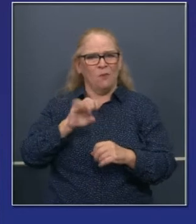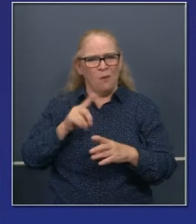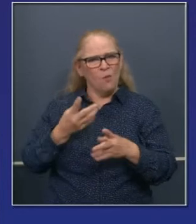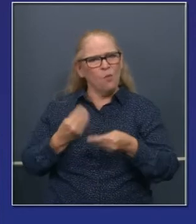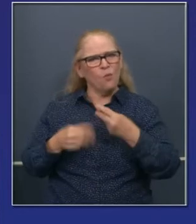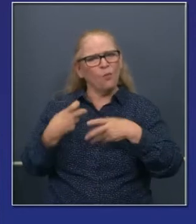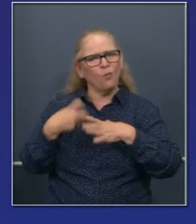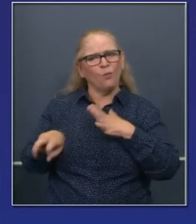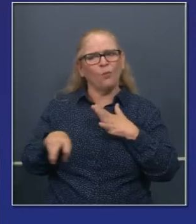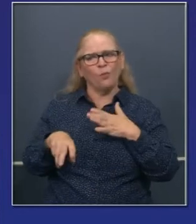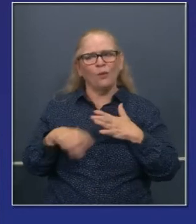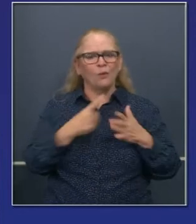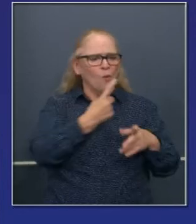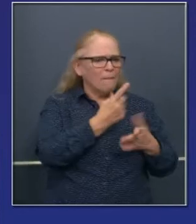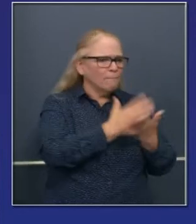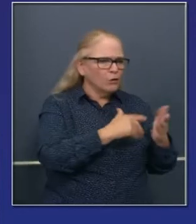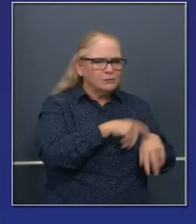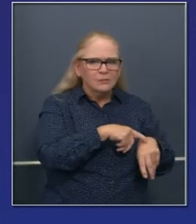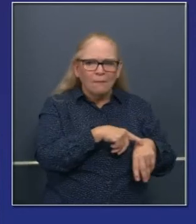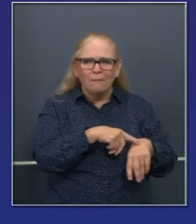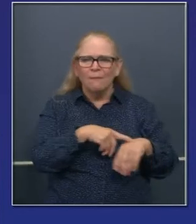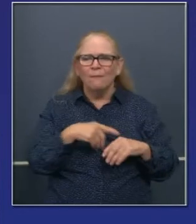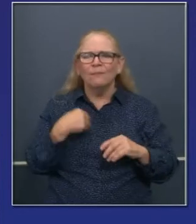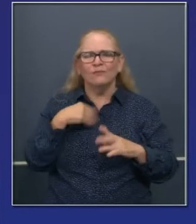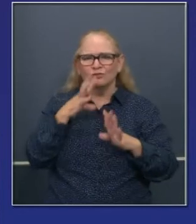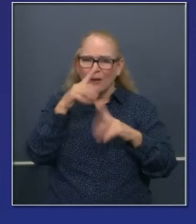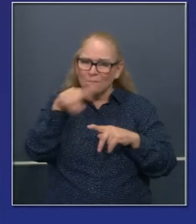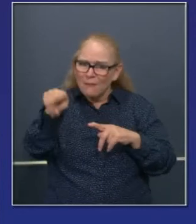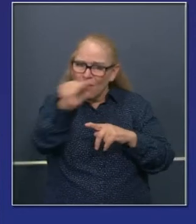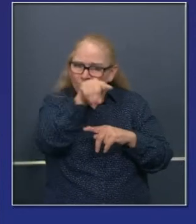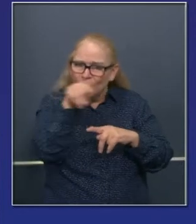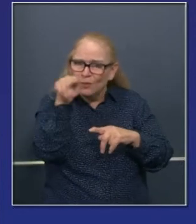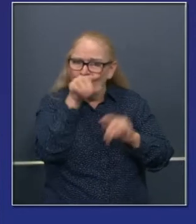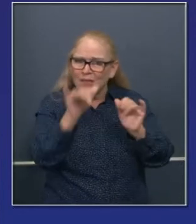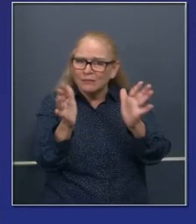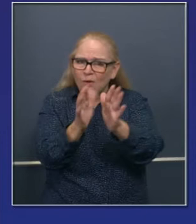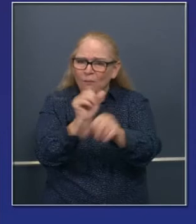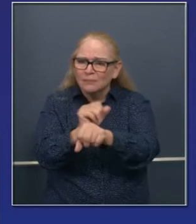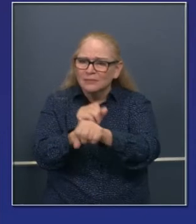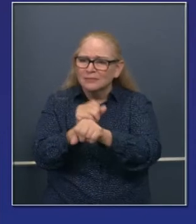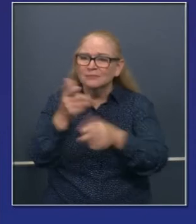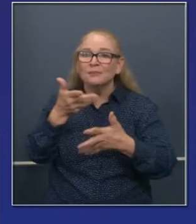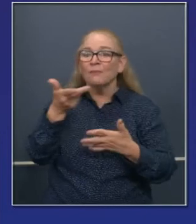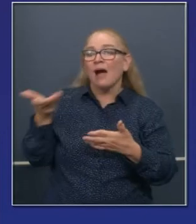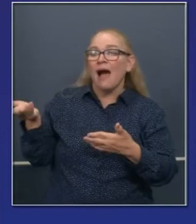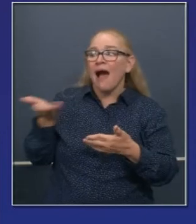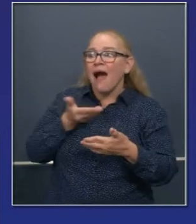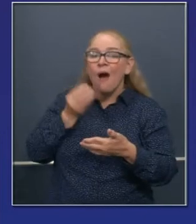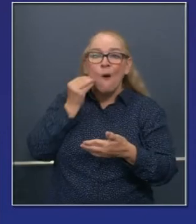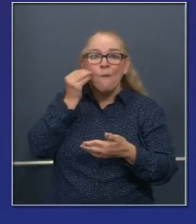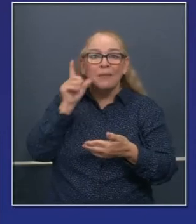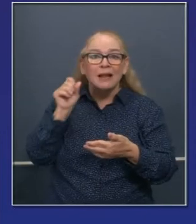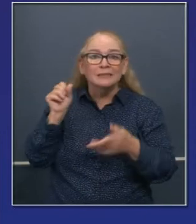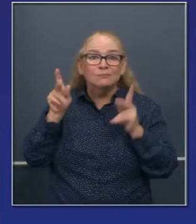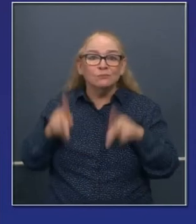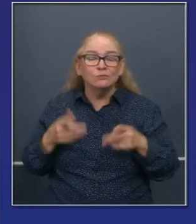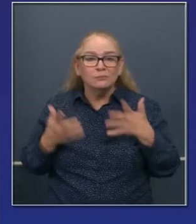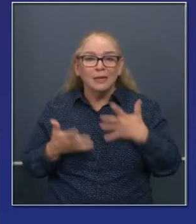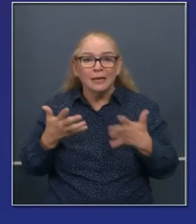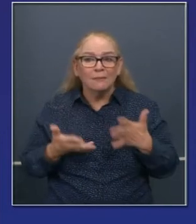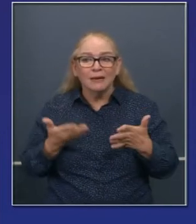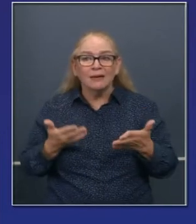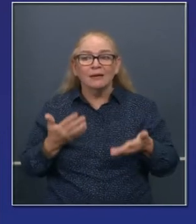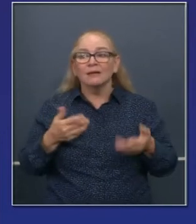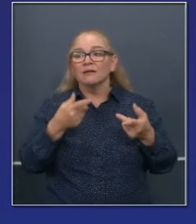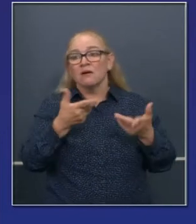vez quieran contratar a una persona a tiempo parcial o a una persona más o alguien que antes había estado desalojado, que vive en las calles o